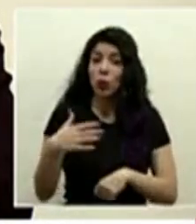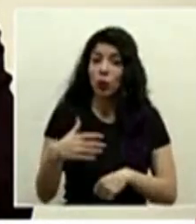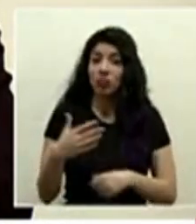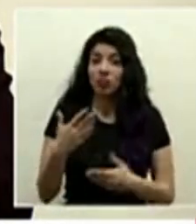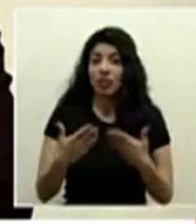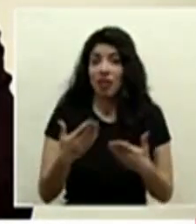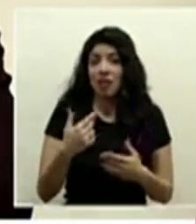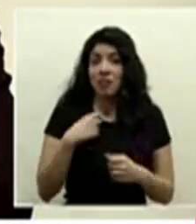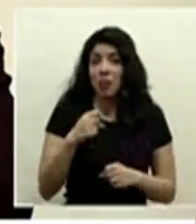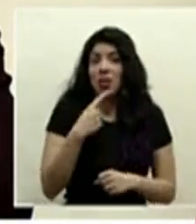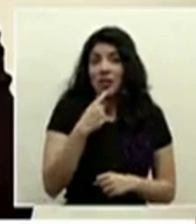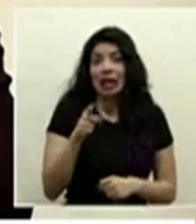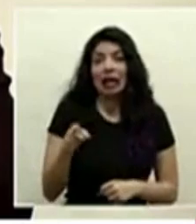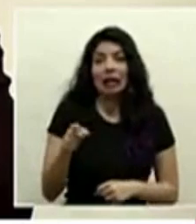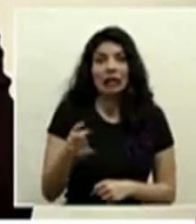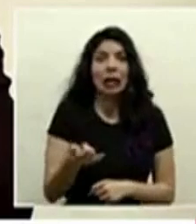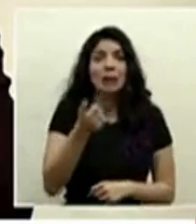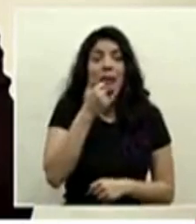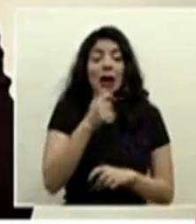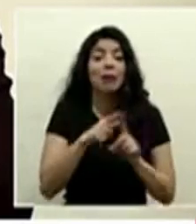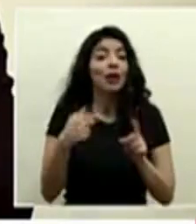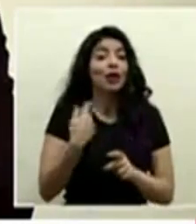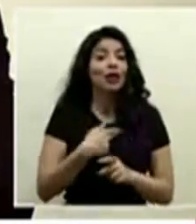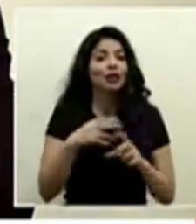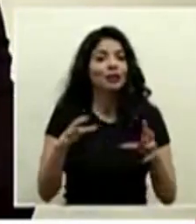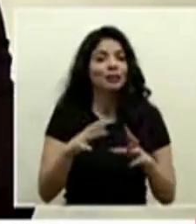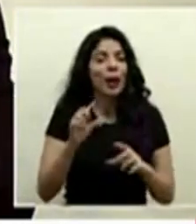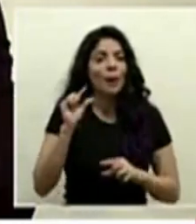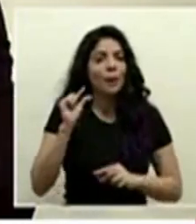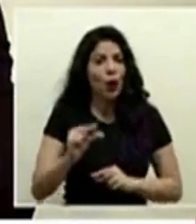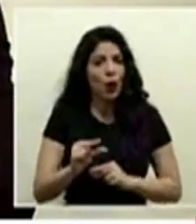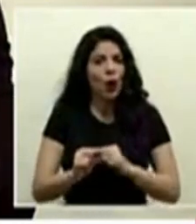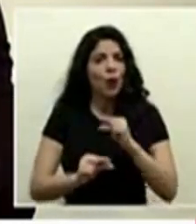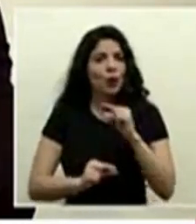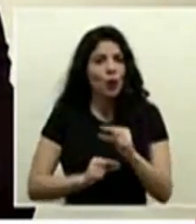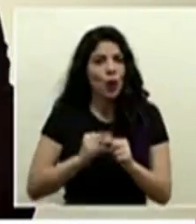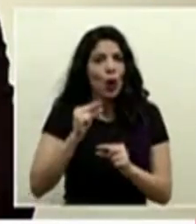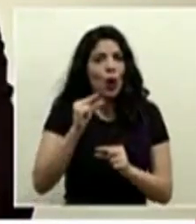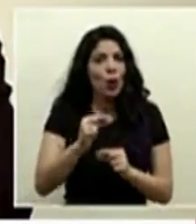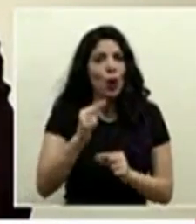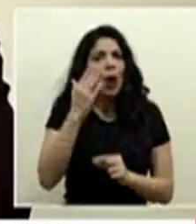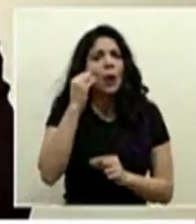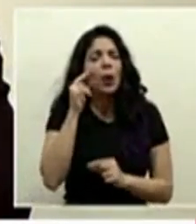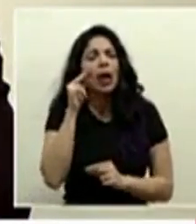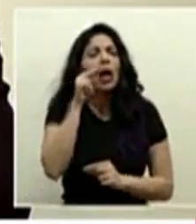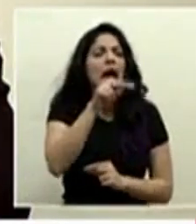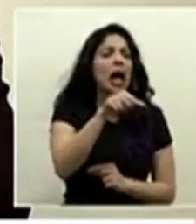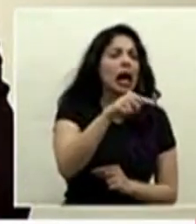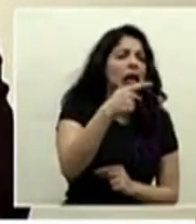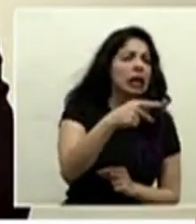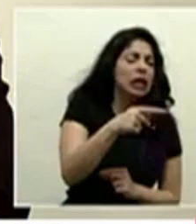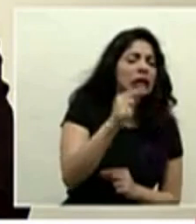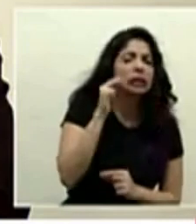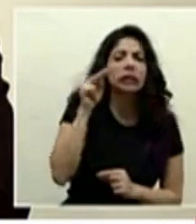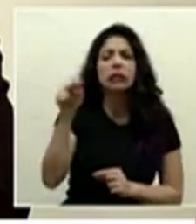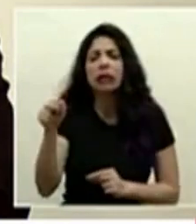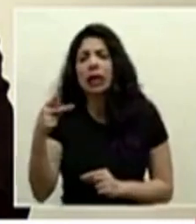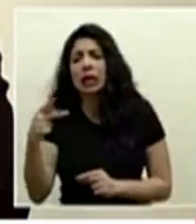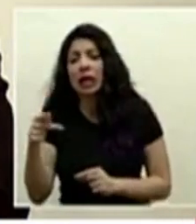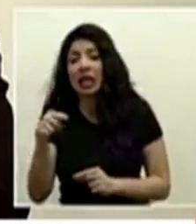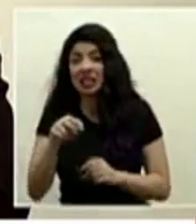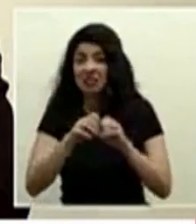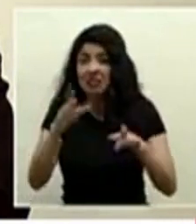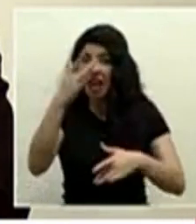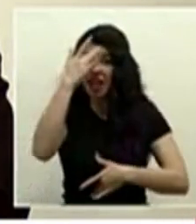claro eso estuvo mal pero lo hicimos paulatino lo hicimos pensando justamente en los escenarios de riesgo y en medio de una pandemia que puede durar